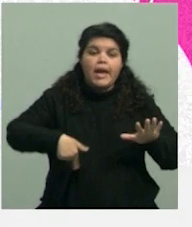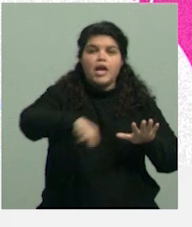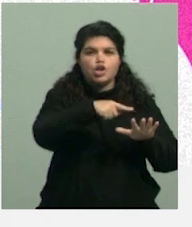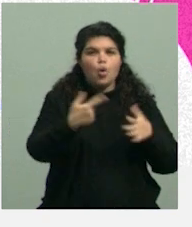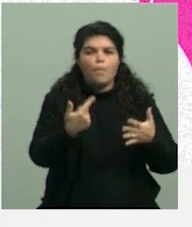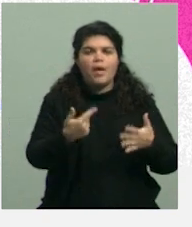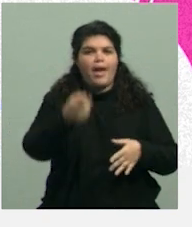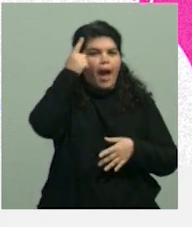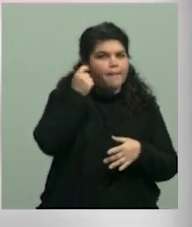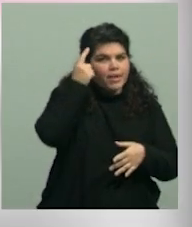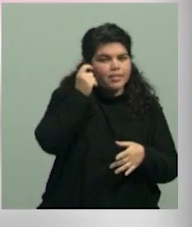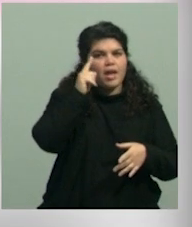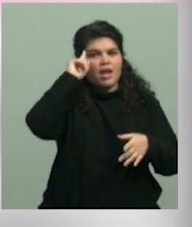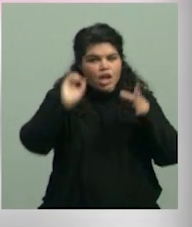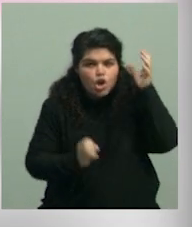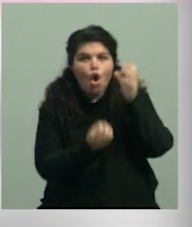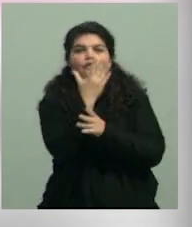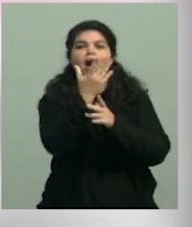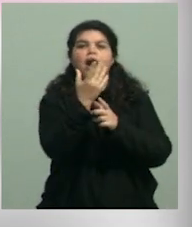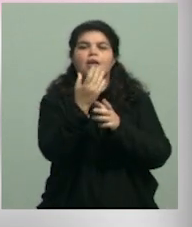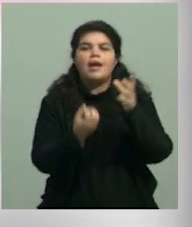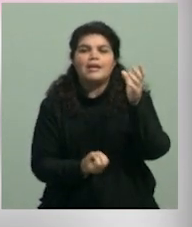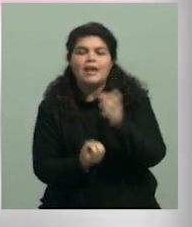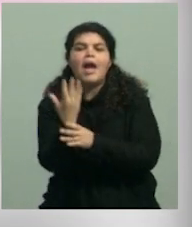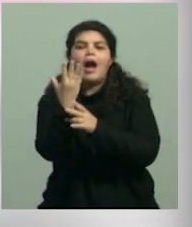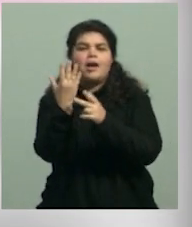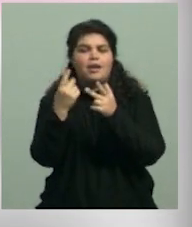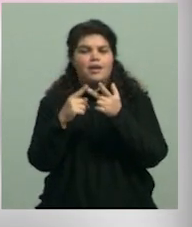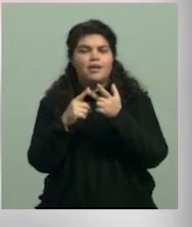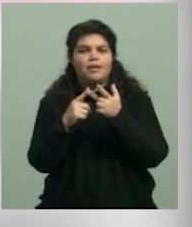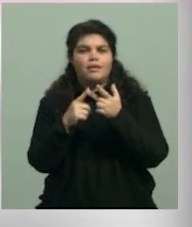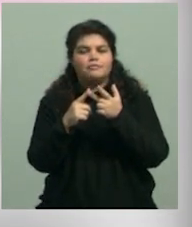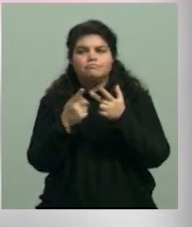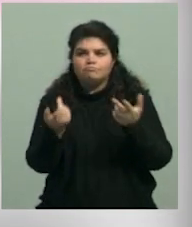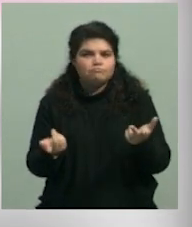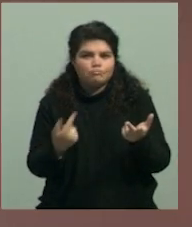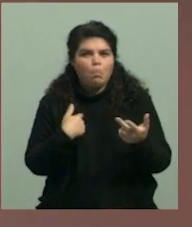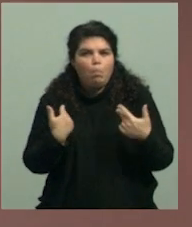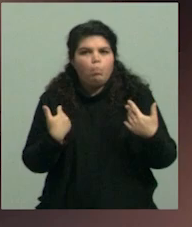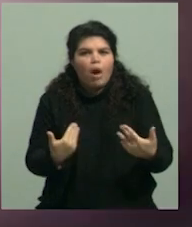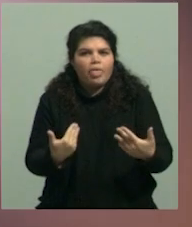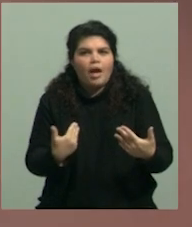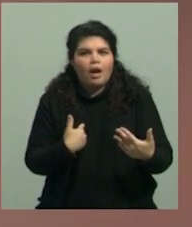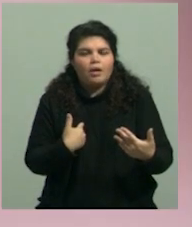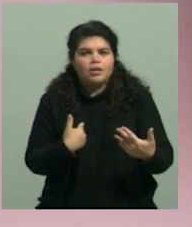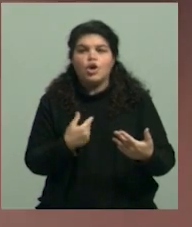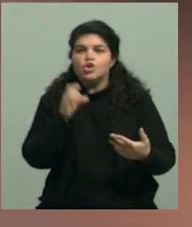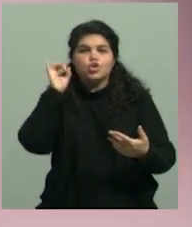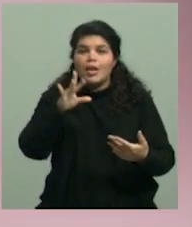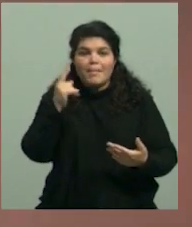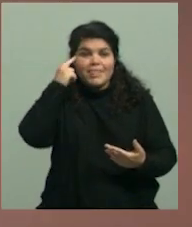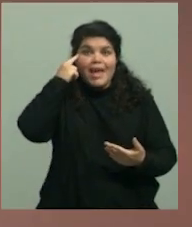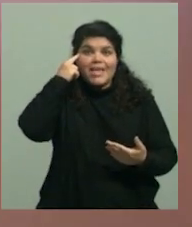innovar, a crear y simplemente lo pueden hacer presentando esa